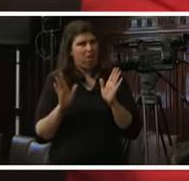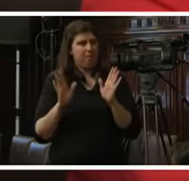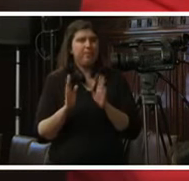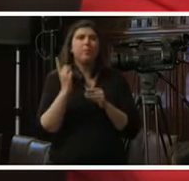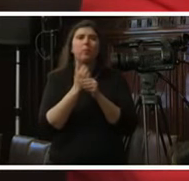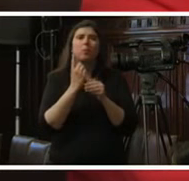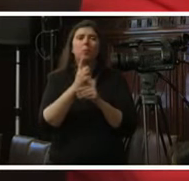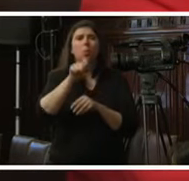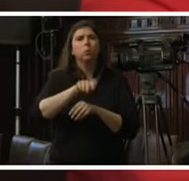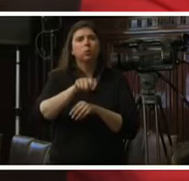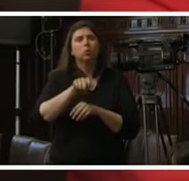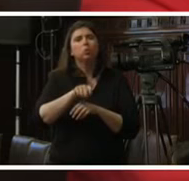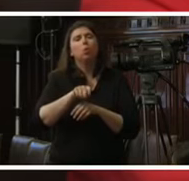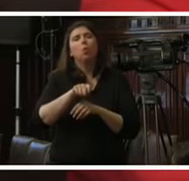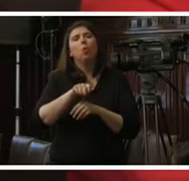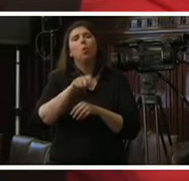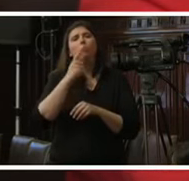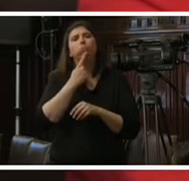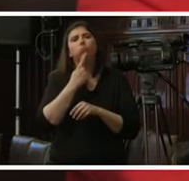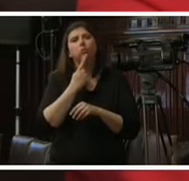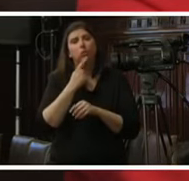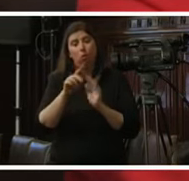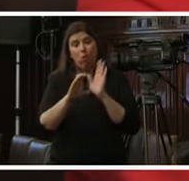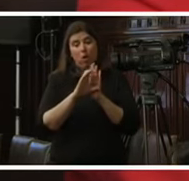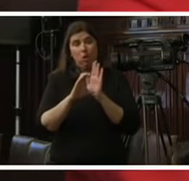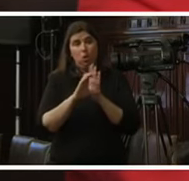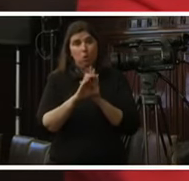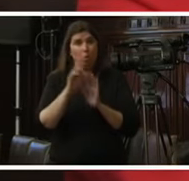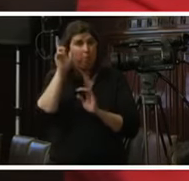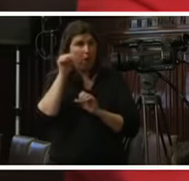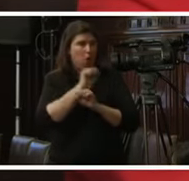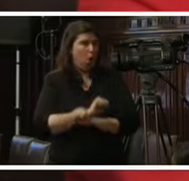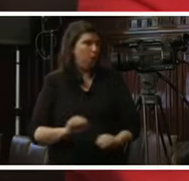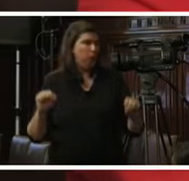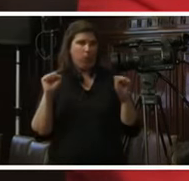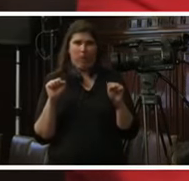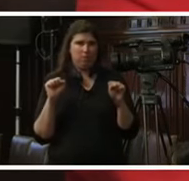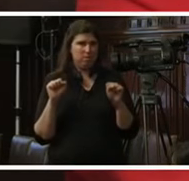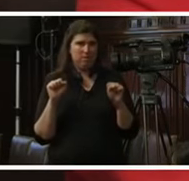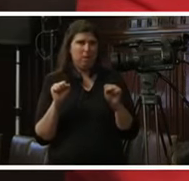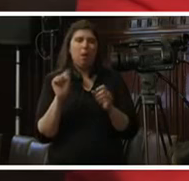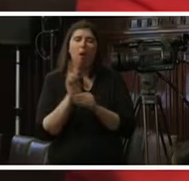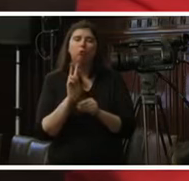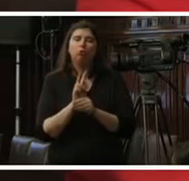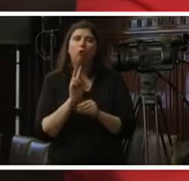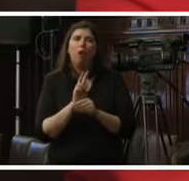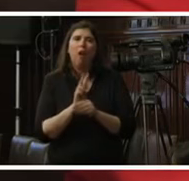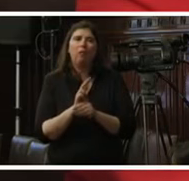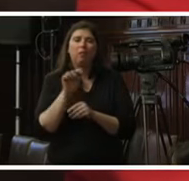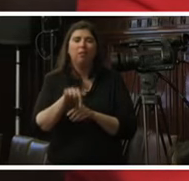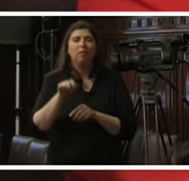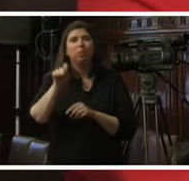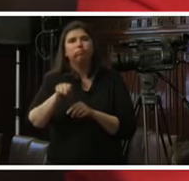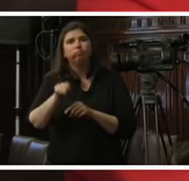juicio político contemplado en la constitución peruana no puede emplearse para controlar la jurisdicción del tribunal constitucional